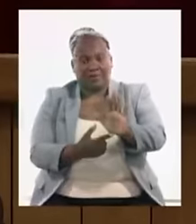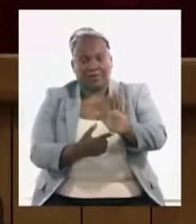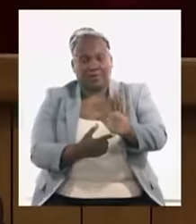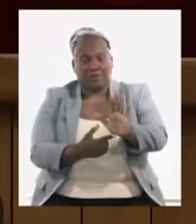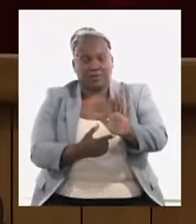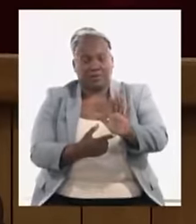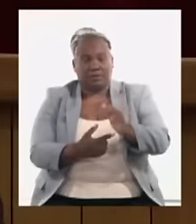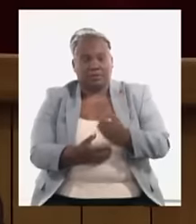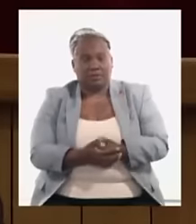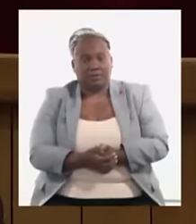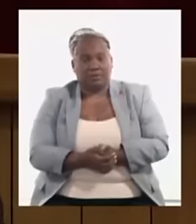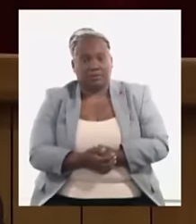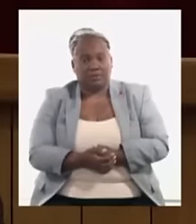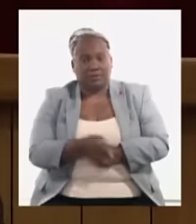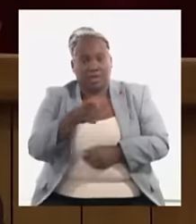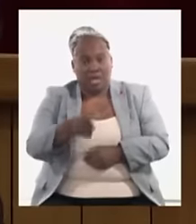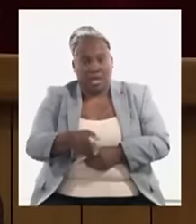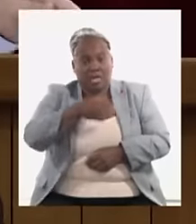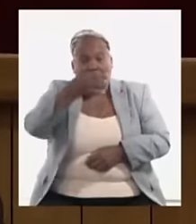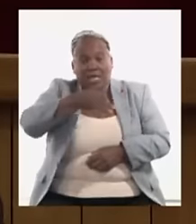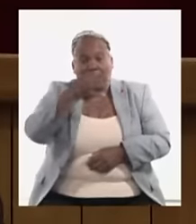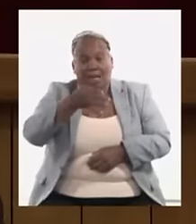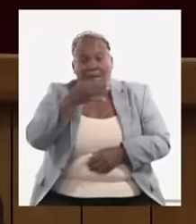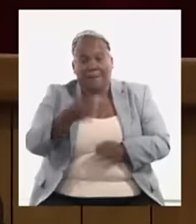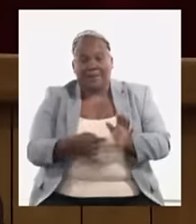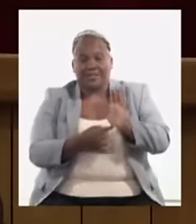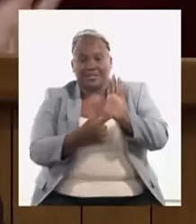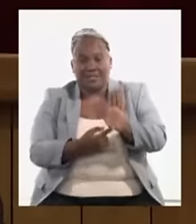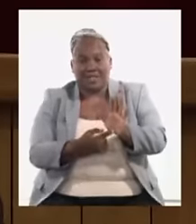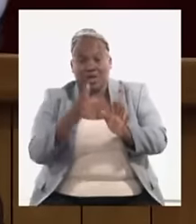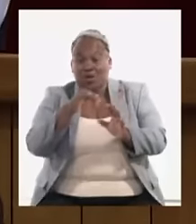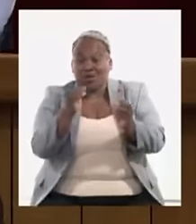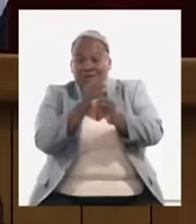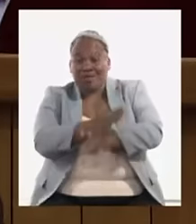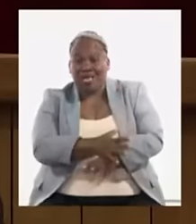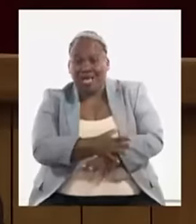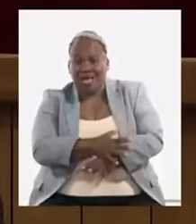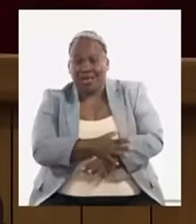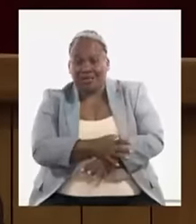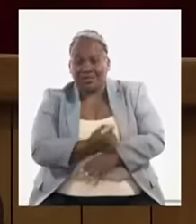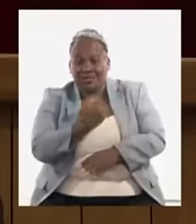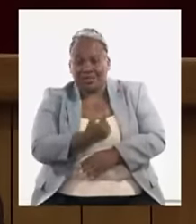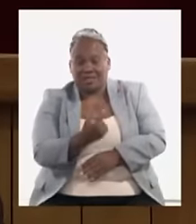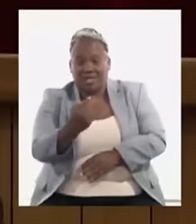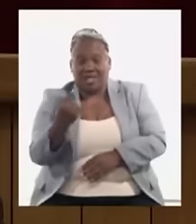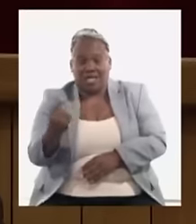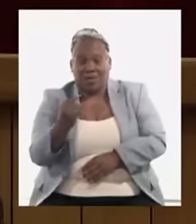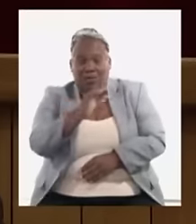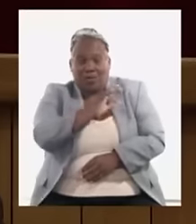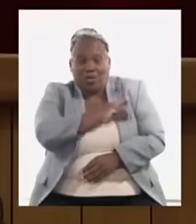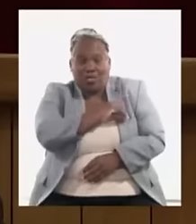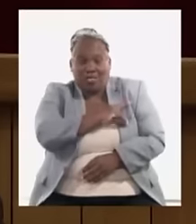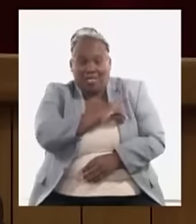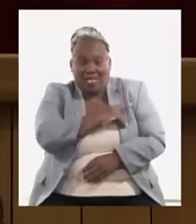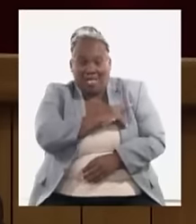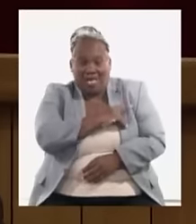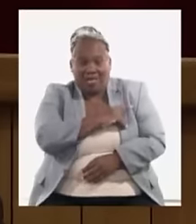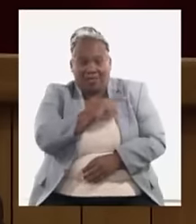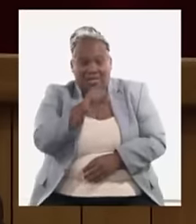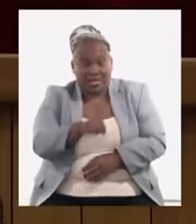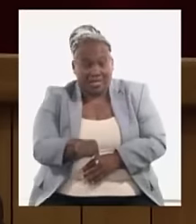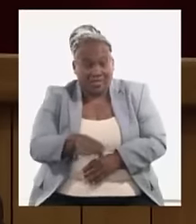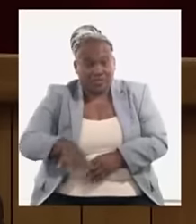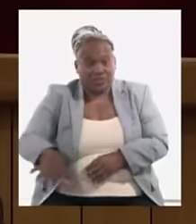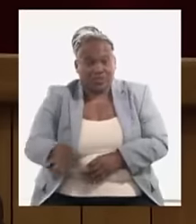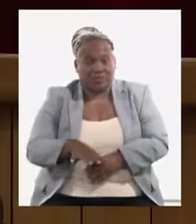donde lo que se presente no quede claro para cada uno de los delegados que son la base del sistema